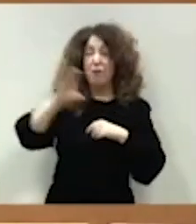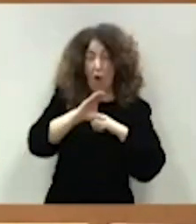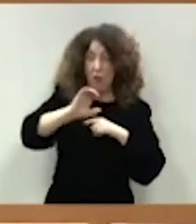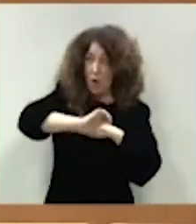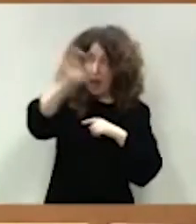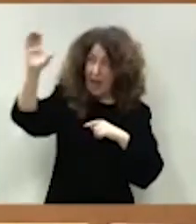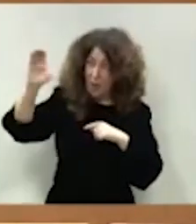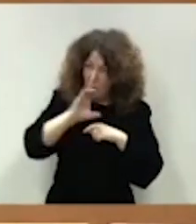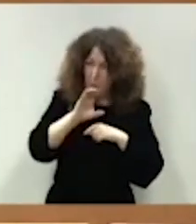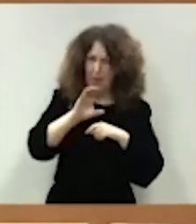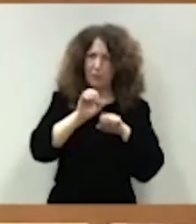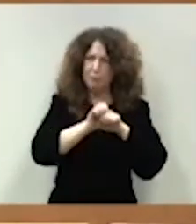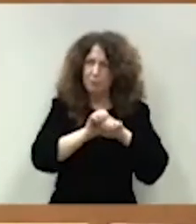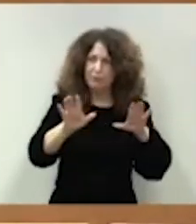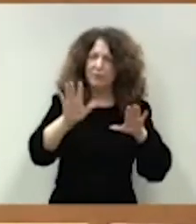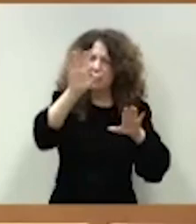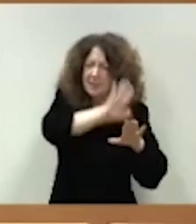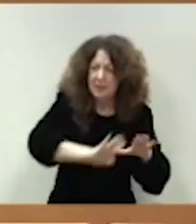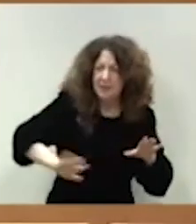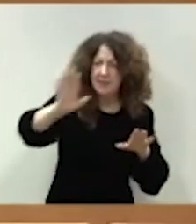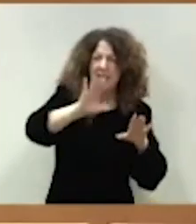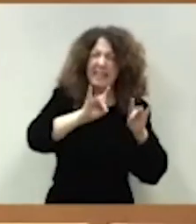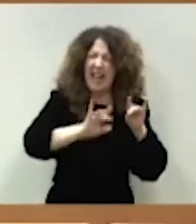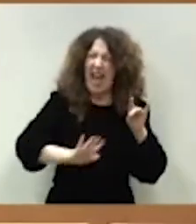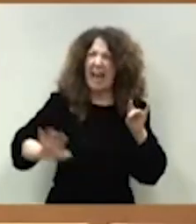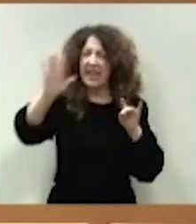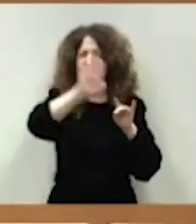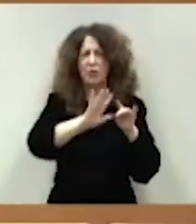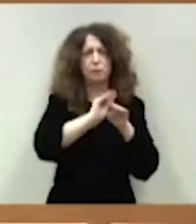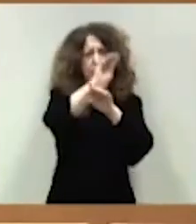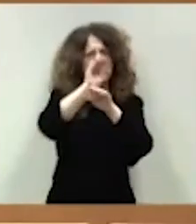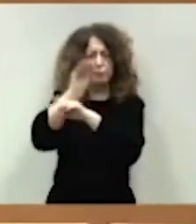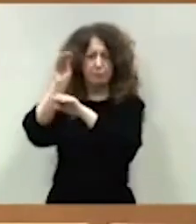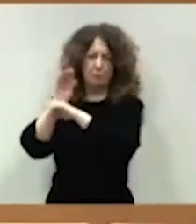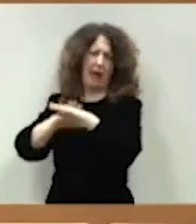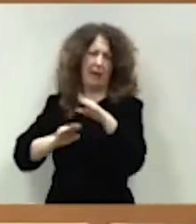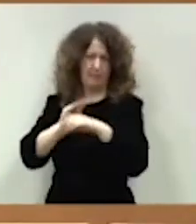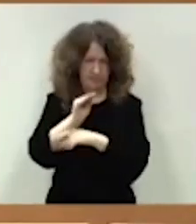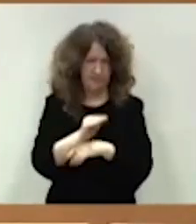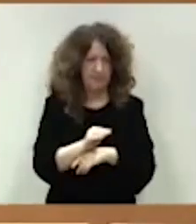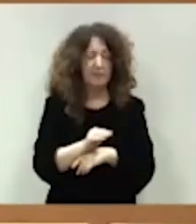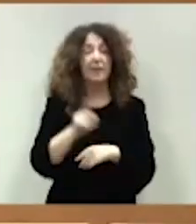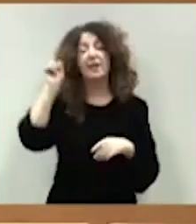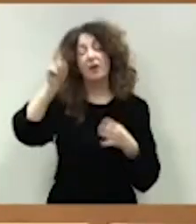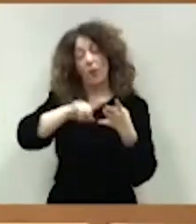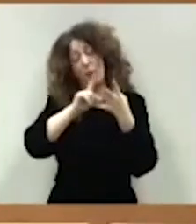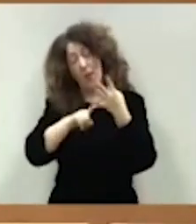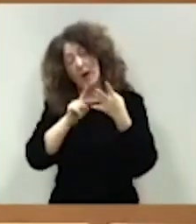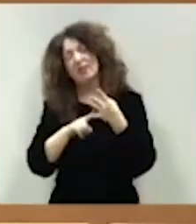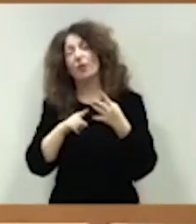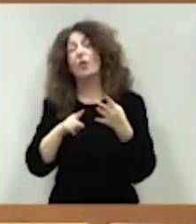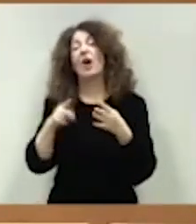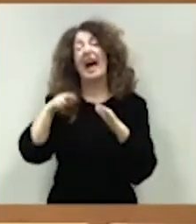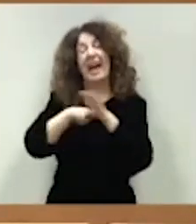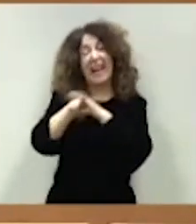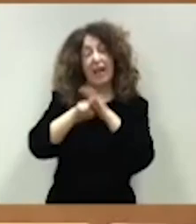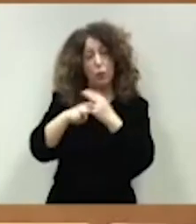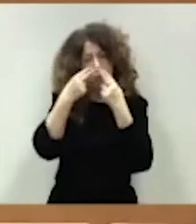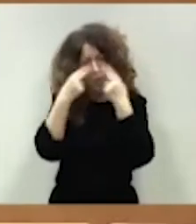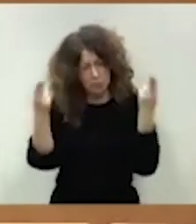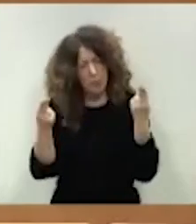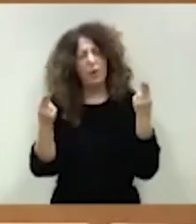va a tener un impacto en el crecimiento y en la inversión. Cuatro, una gestión eficiente de los recursos públicos.